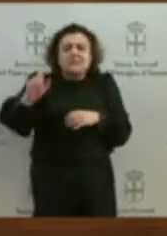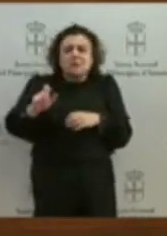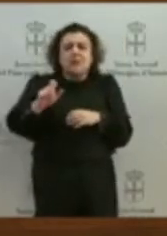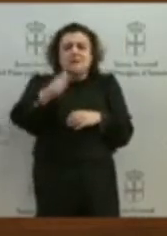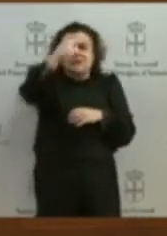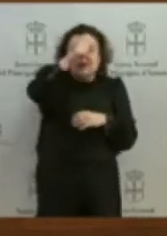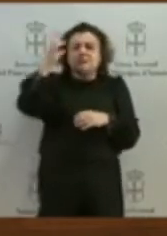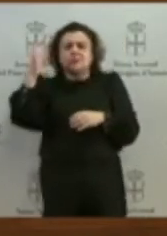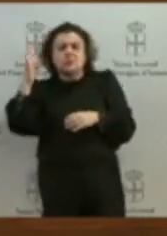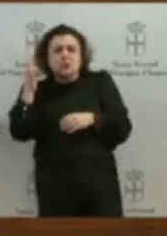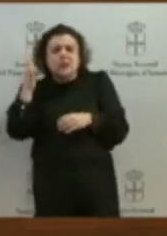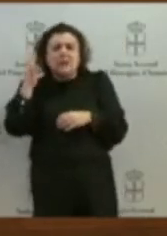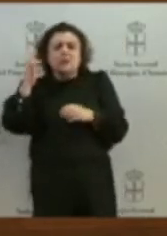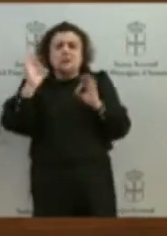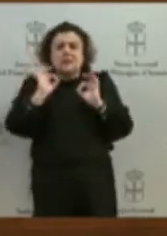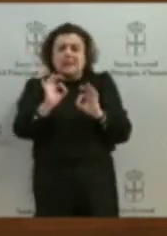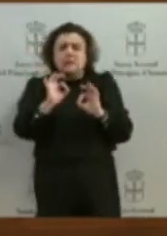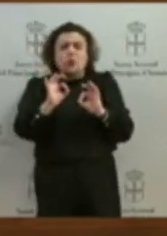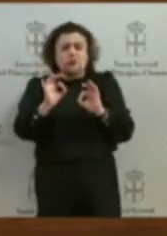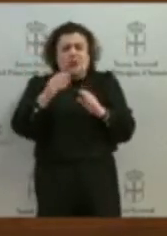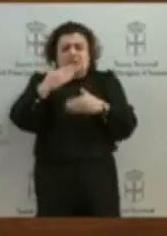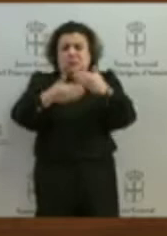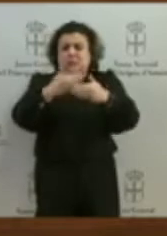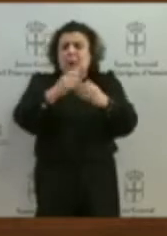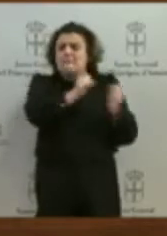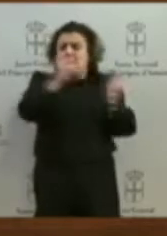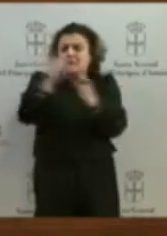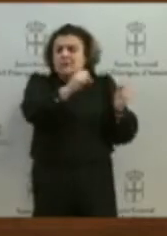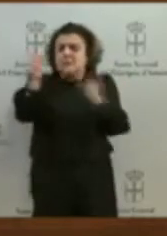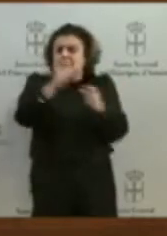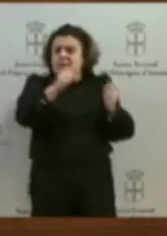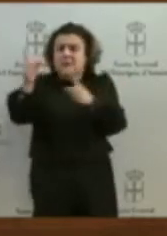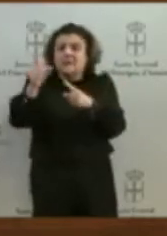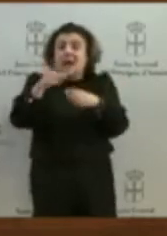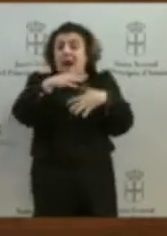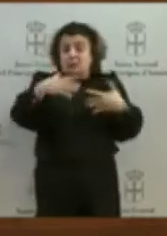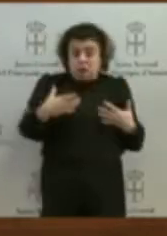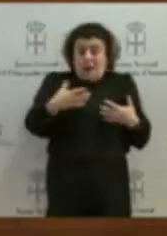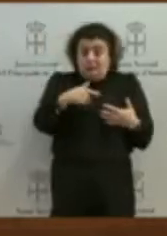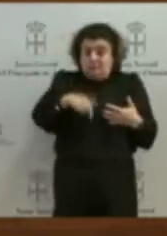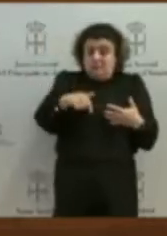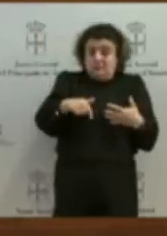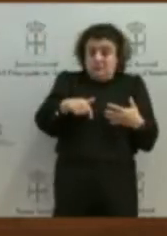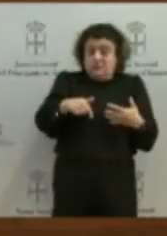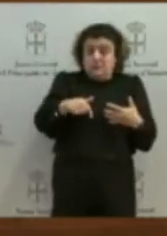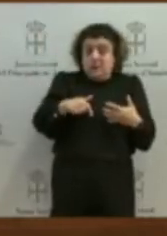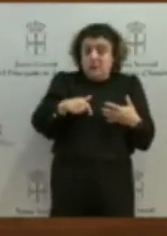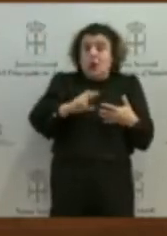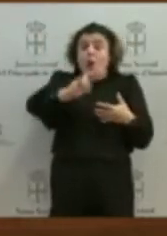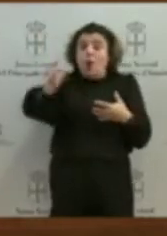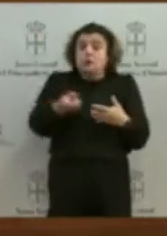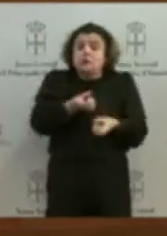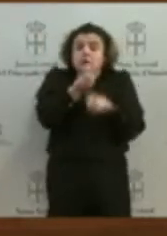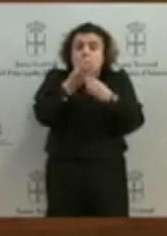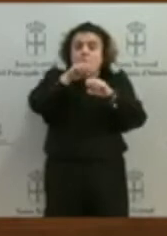oleadas migratorias. Algunas actualmente y otras contadas tan emocionantemente como en ese tango de Anabel Santiago que nos habla de otra época pero el